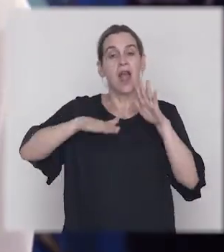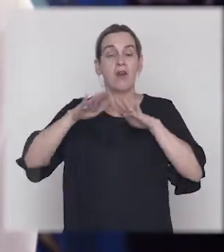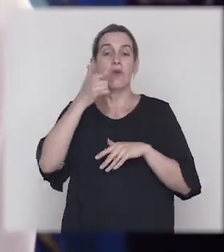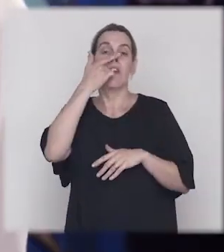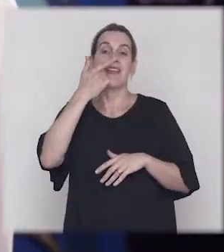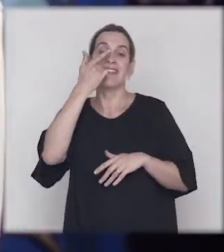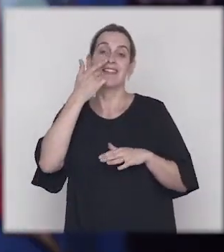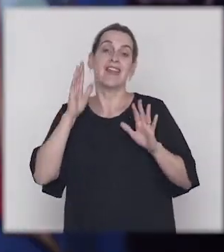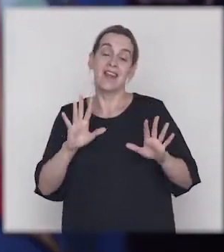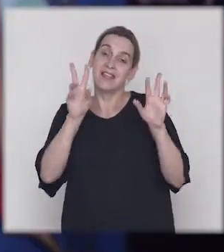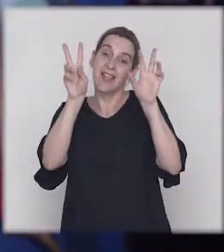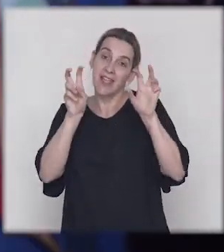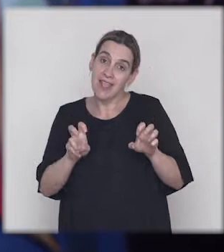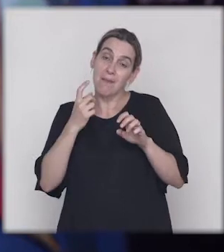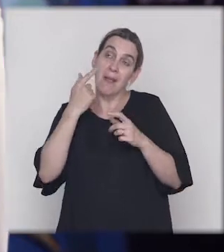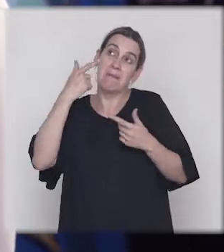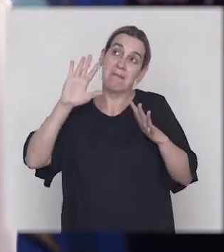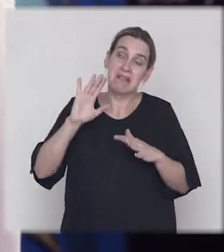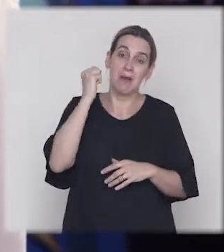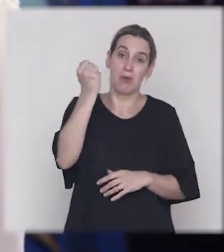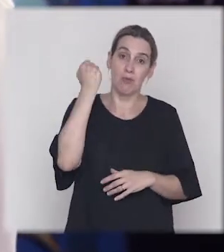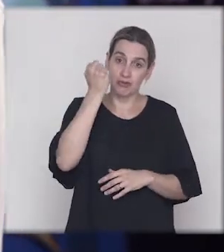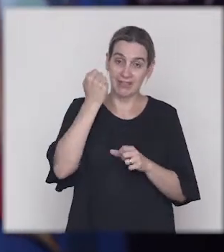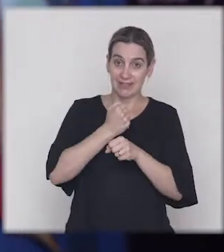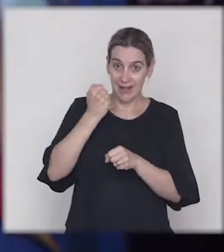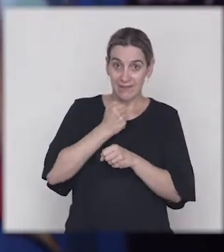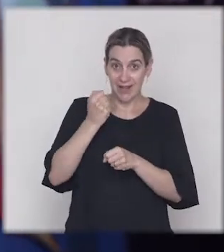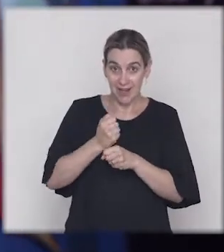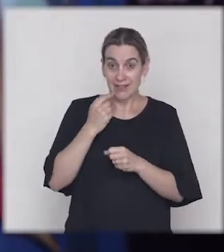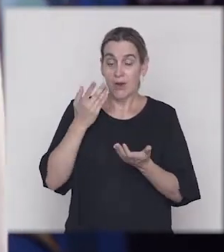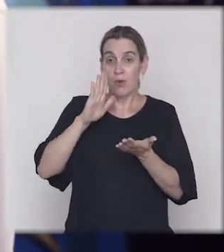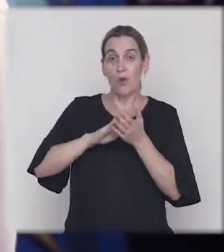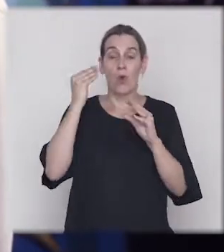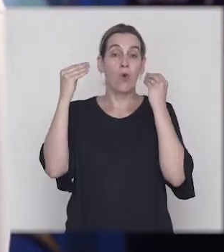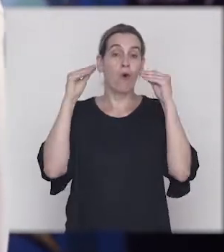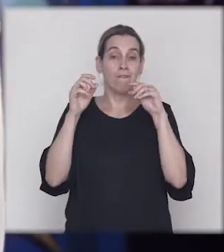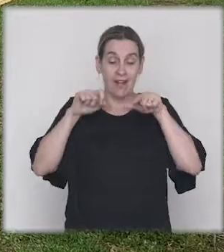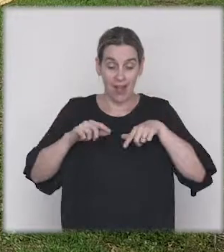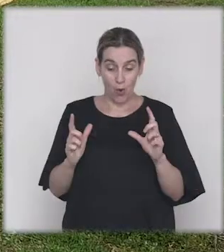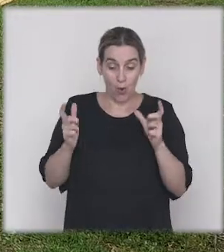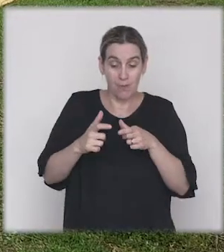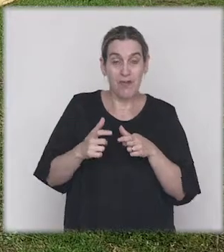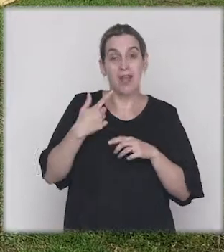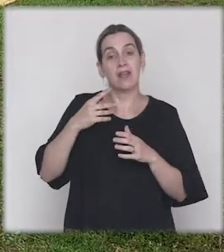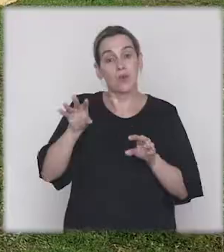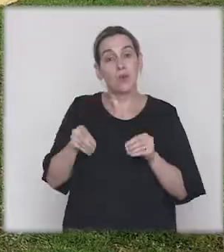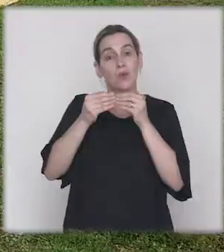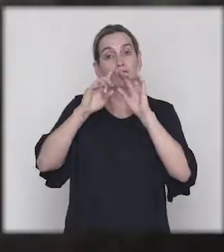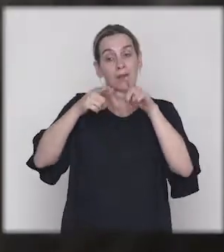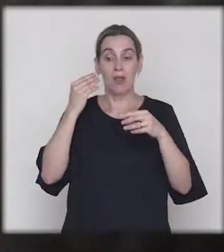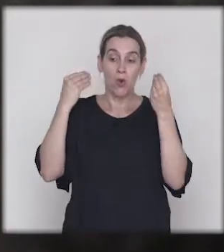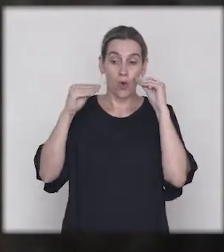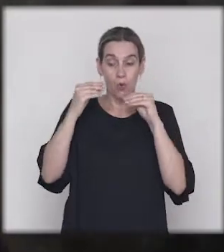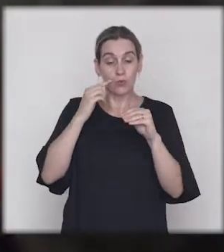intereses o temas que creíamos que era interesante trabajar con los adolescentes de la comunidad, junto con lo que los